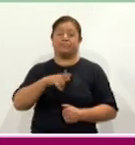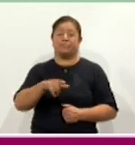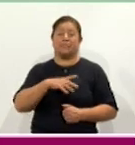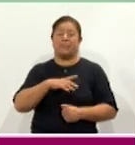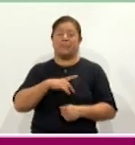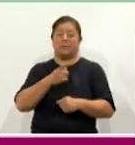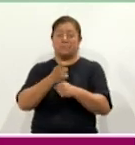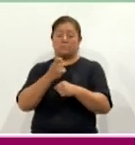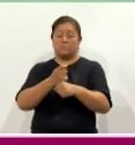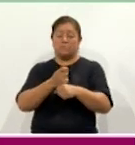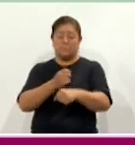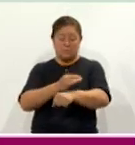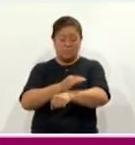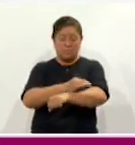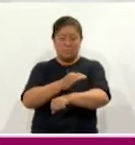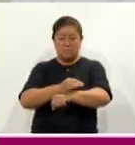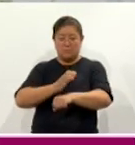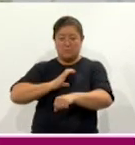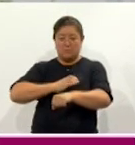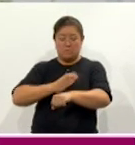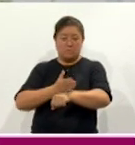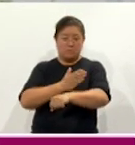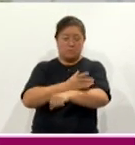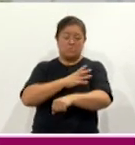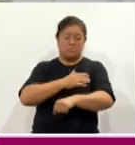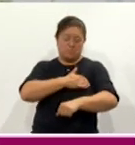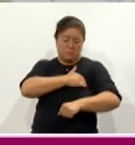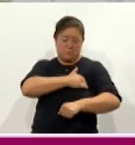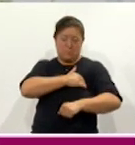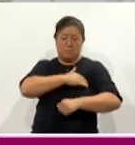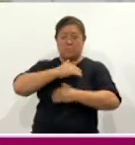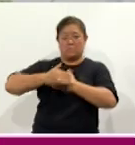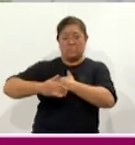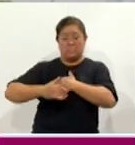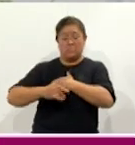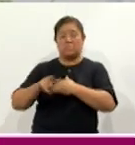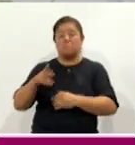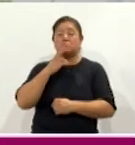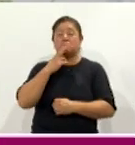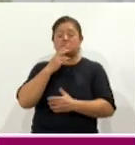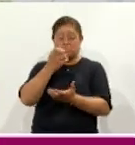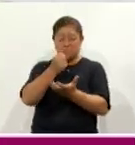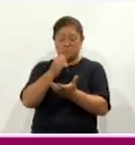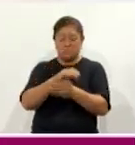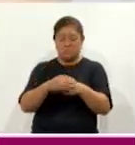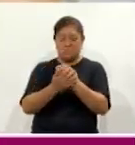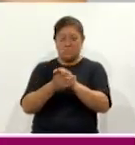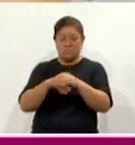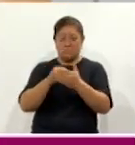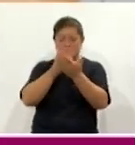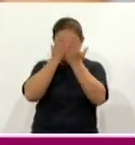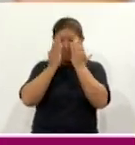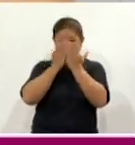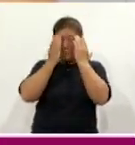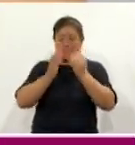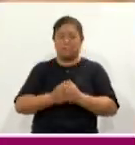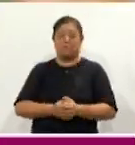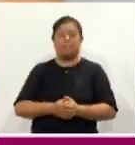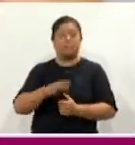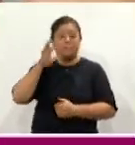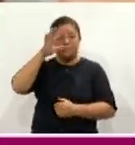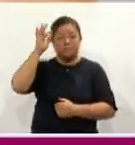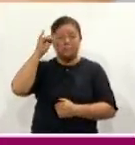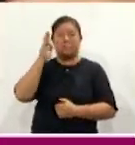precancerosas, que son muy frecuentes. Ante ello, recomiendo en todo momento el uso de cremas protectoras para la piel. Para Coracid Noticias,